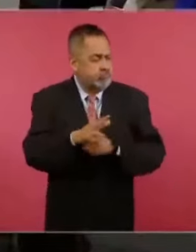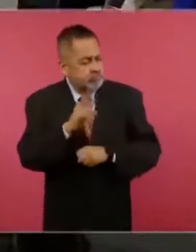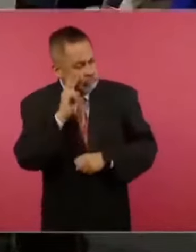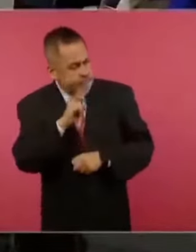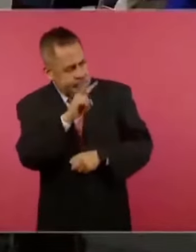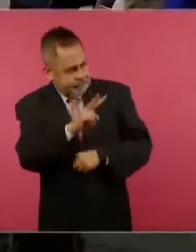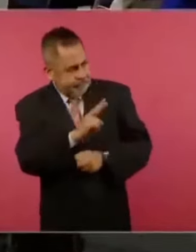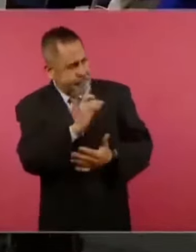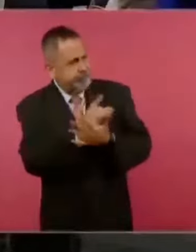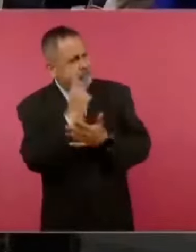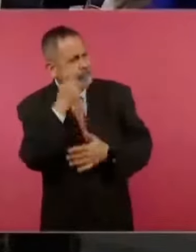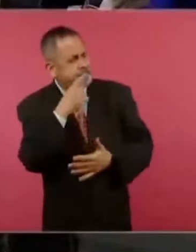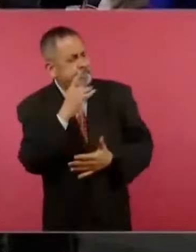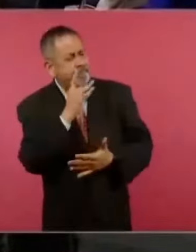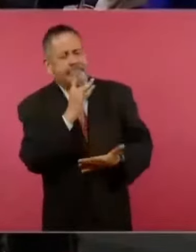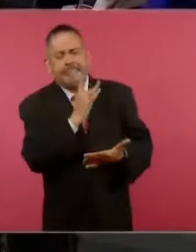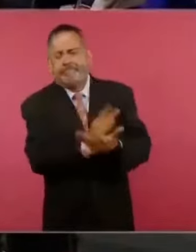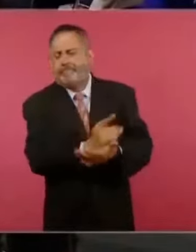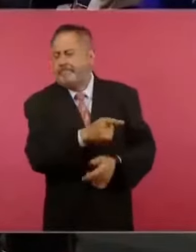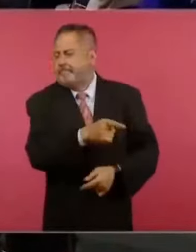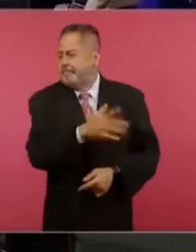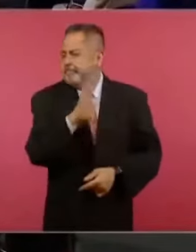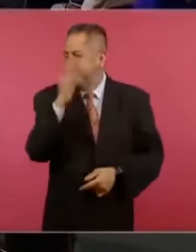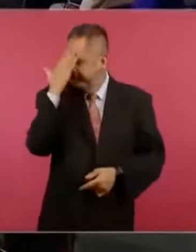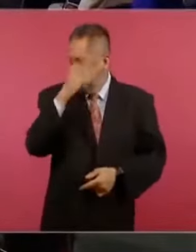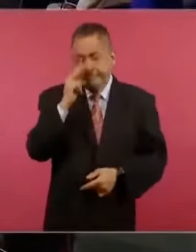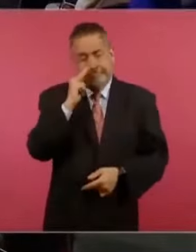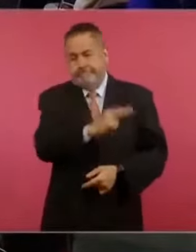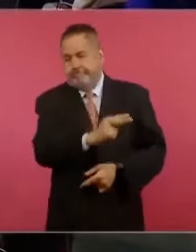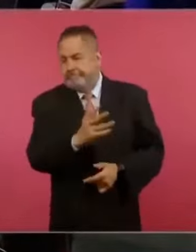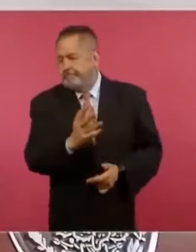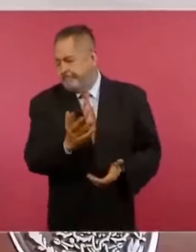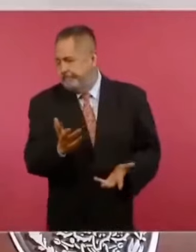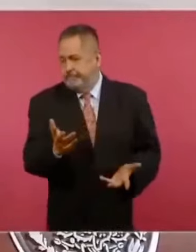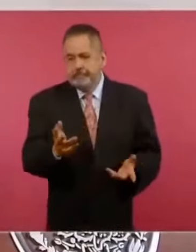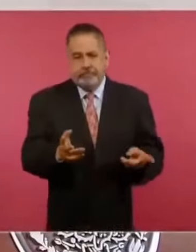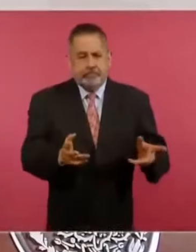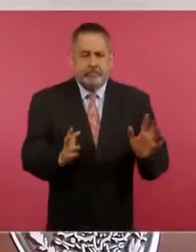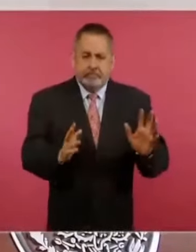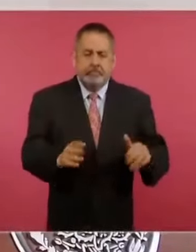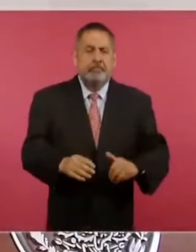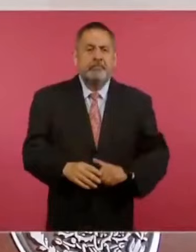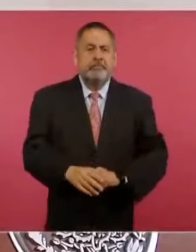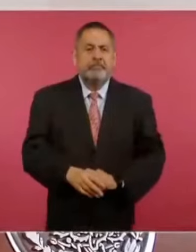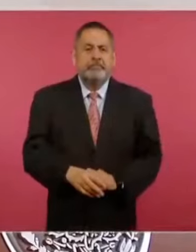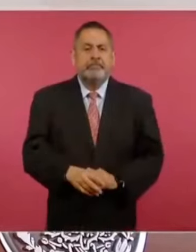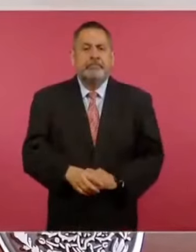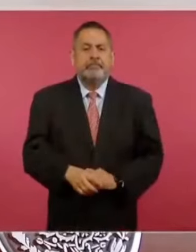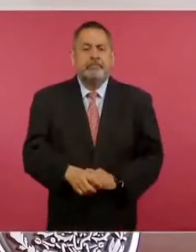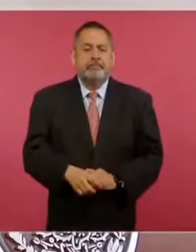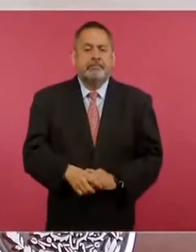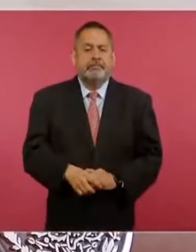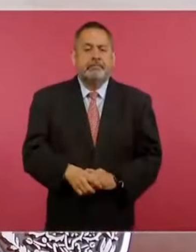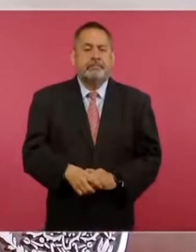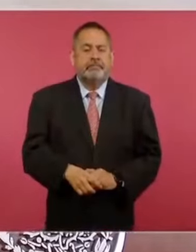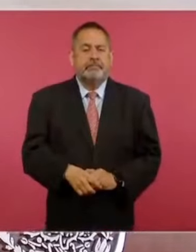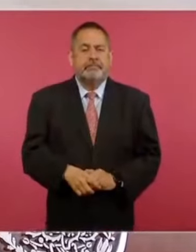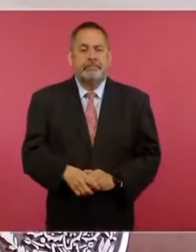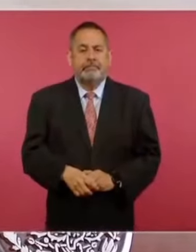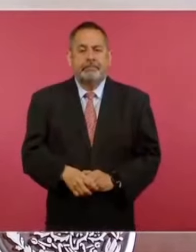porque la doctrina